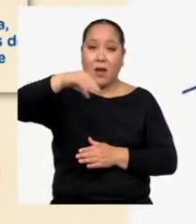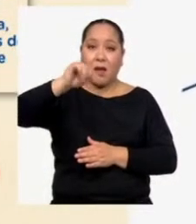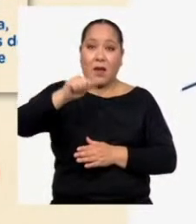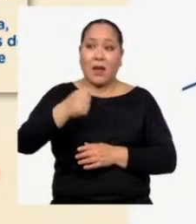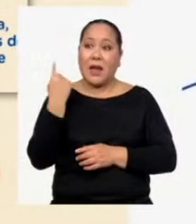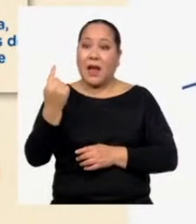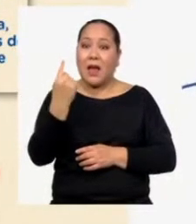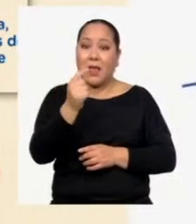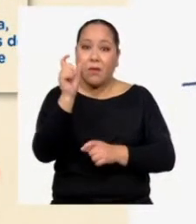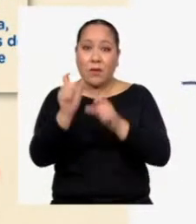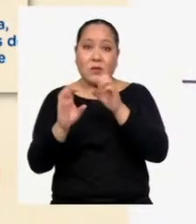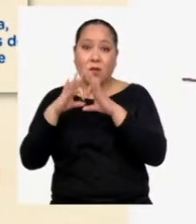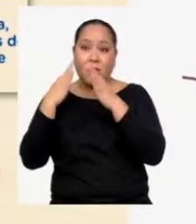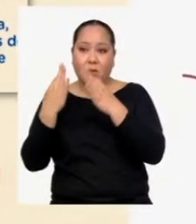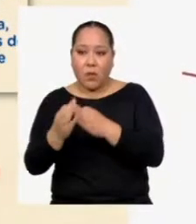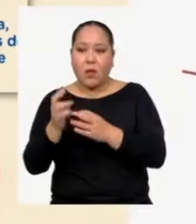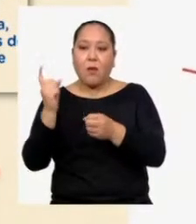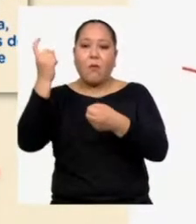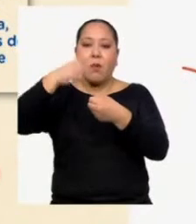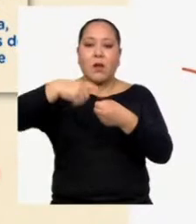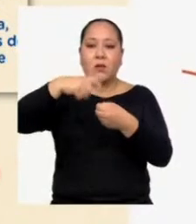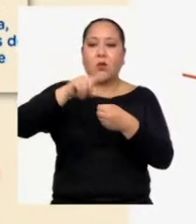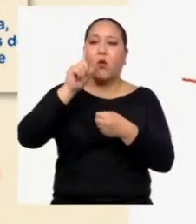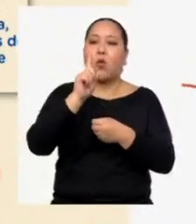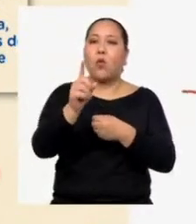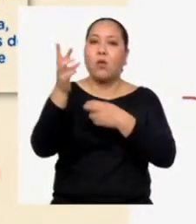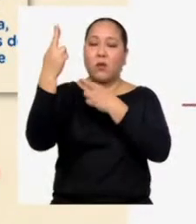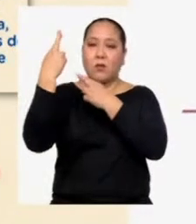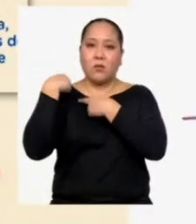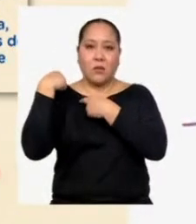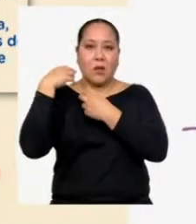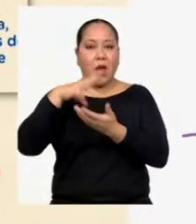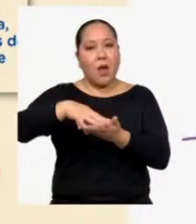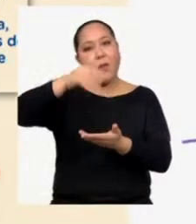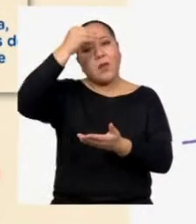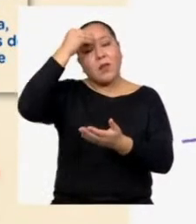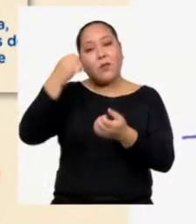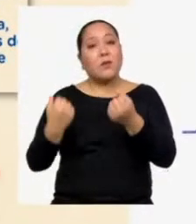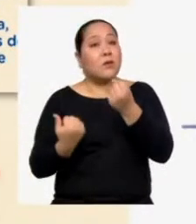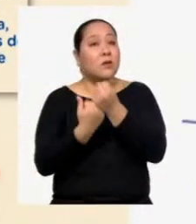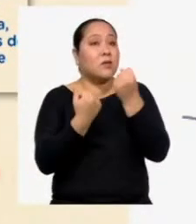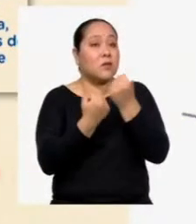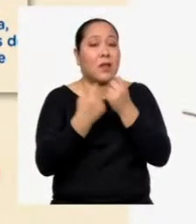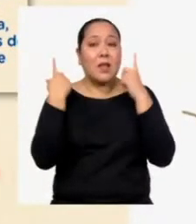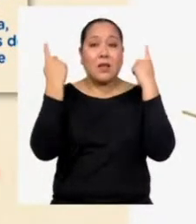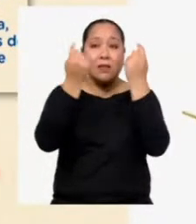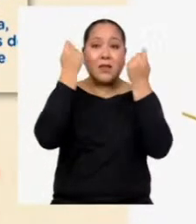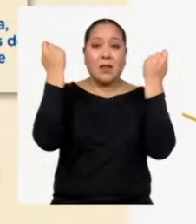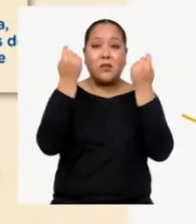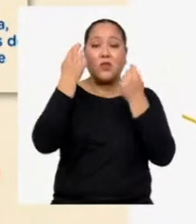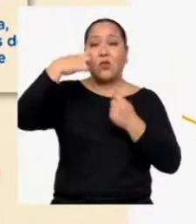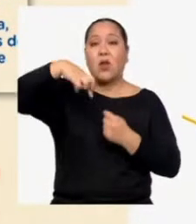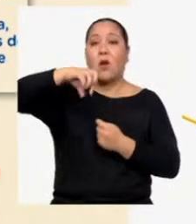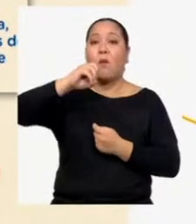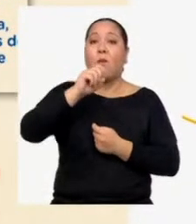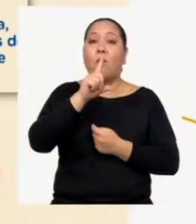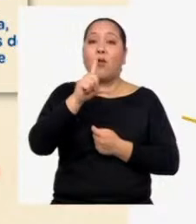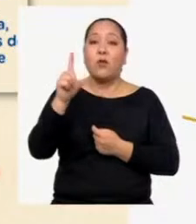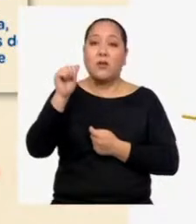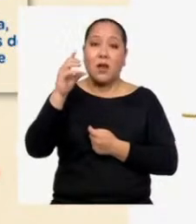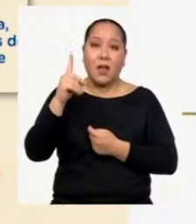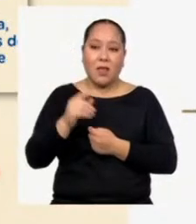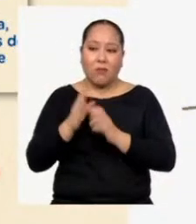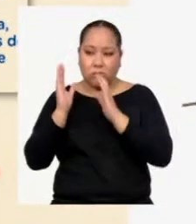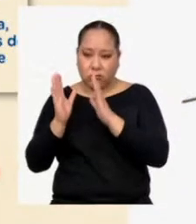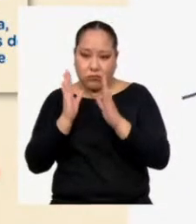cumpliendo una función específica Aprendemos de la solidaridad en la celebración de una apoyada Comida